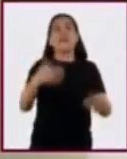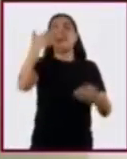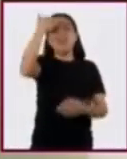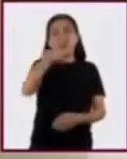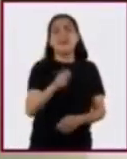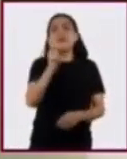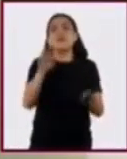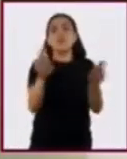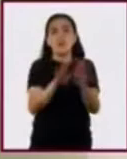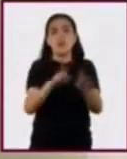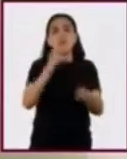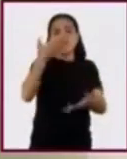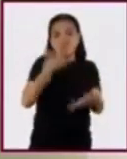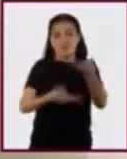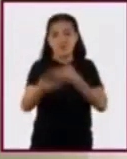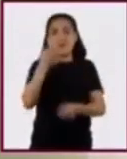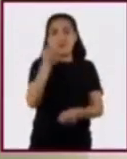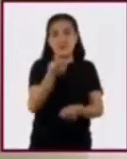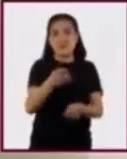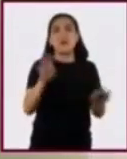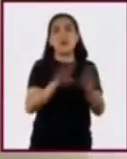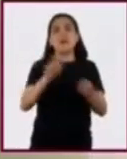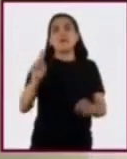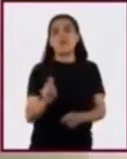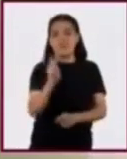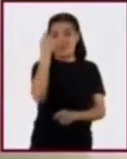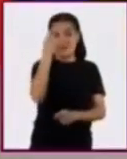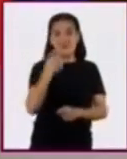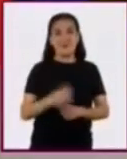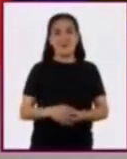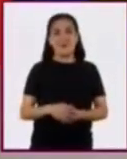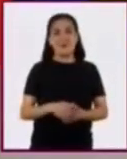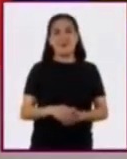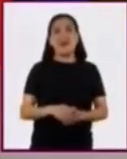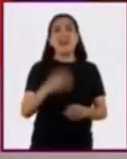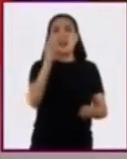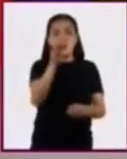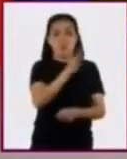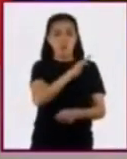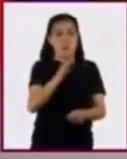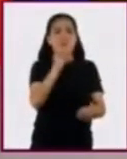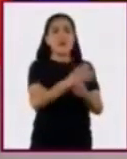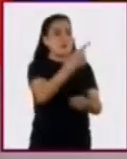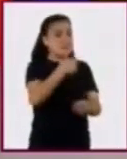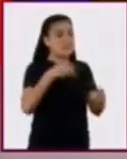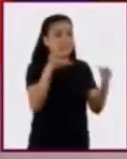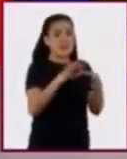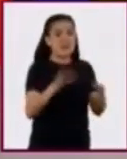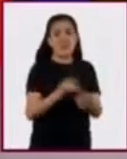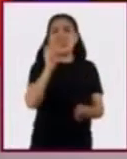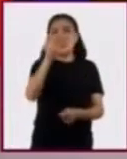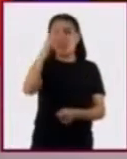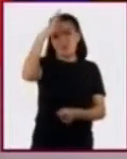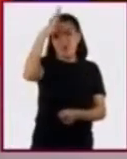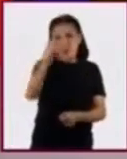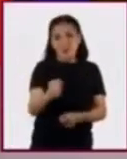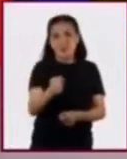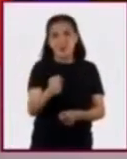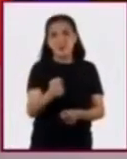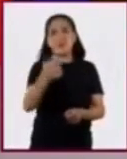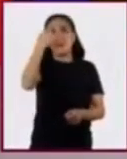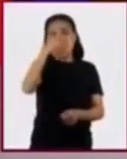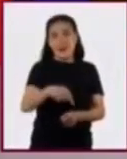cómo éstas interactúan con la tecnología. ¿Me puedes ayudar a explicar estos conceptos